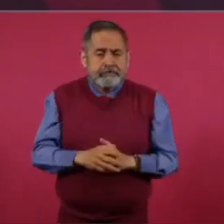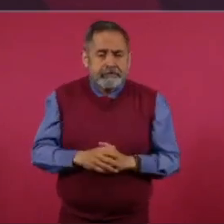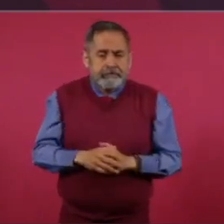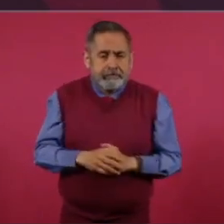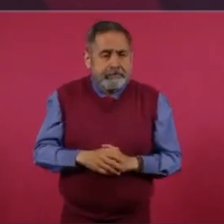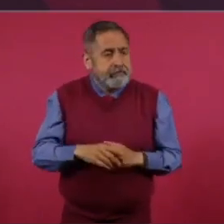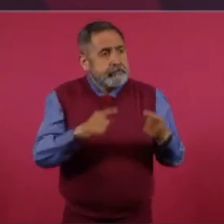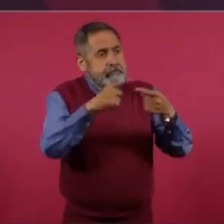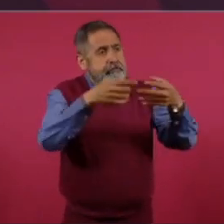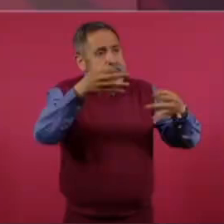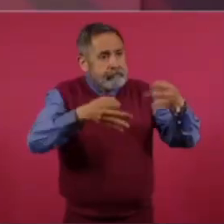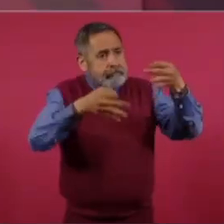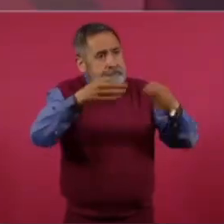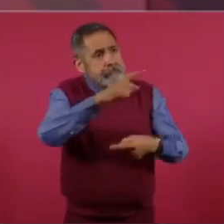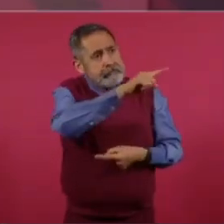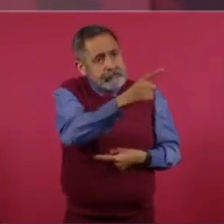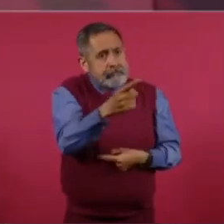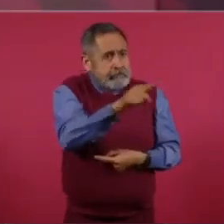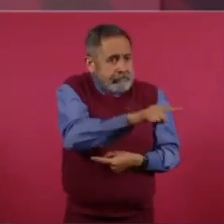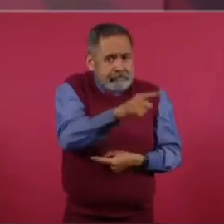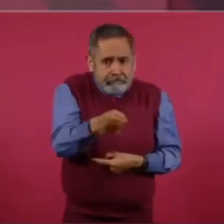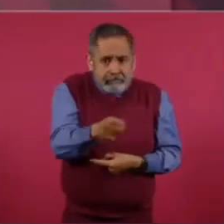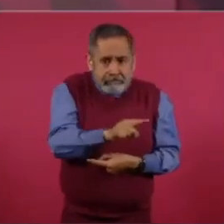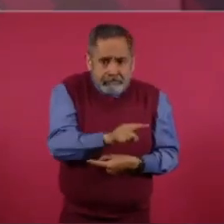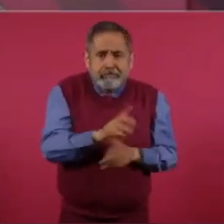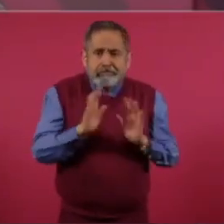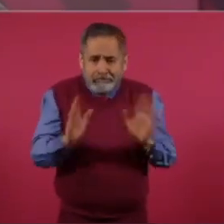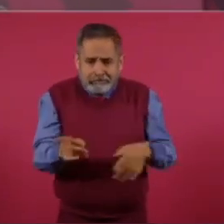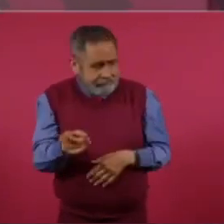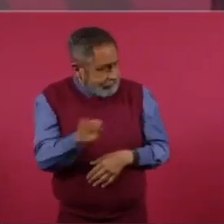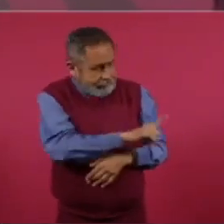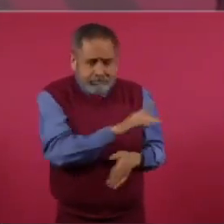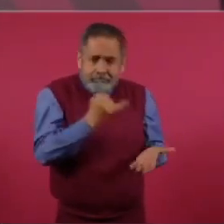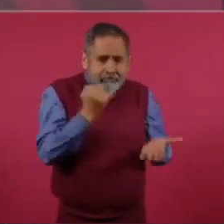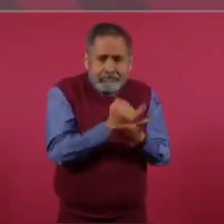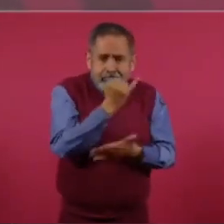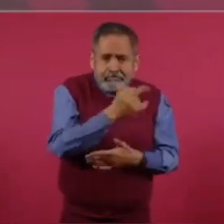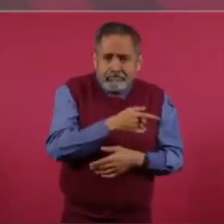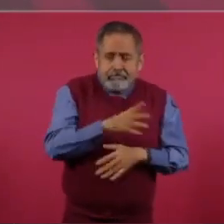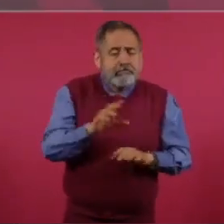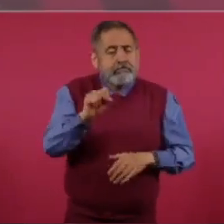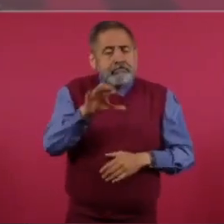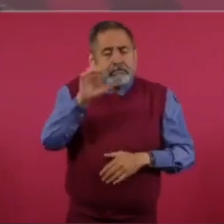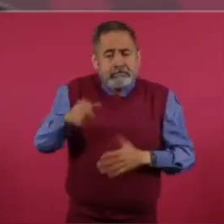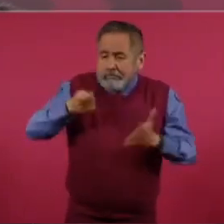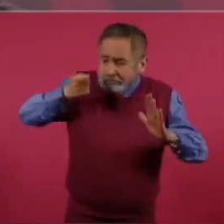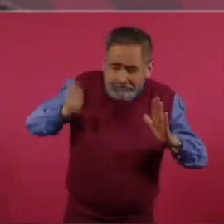todas las instancias, ya estuvo incluso en la Corte.